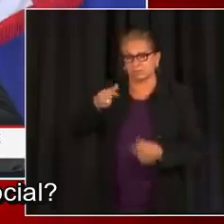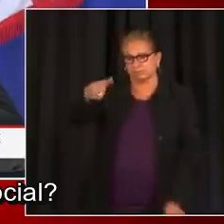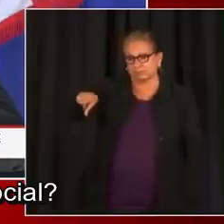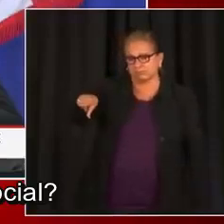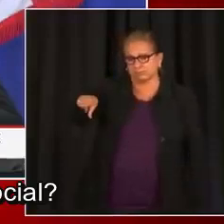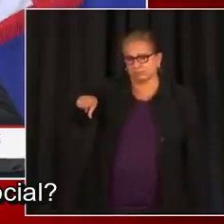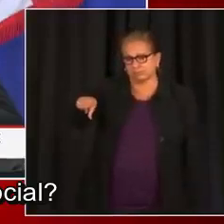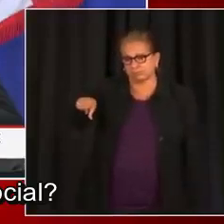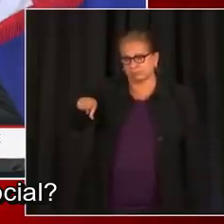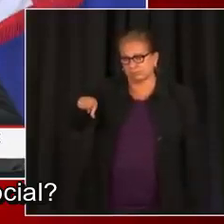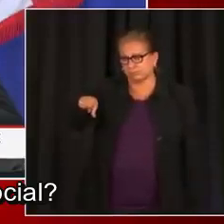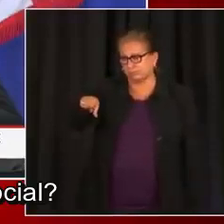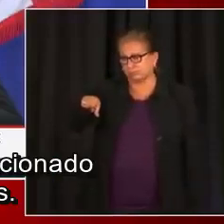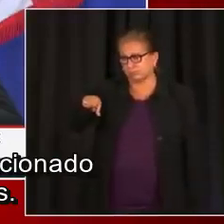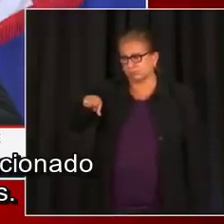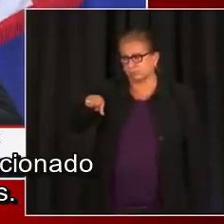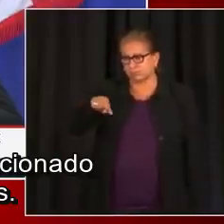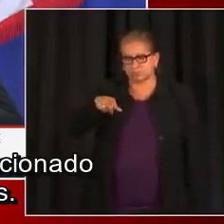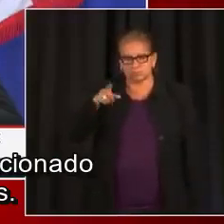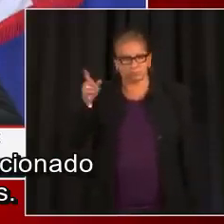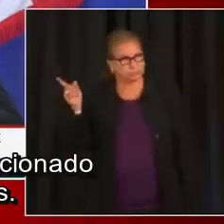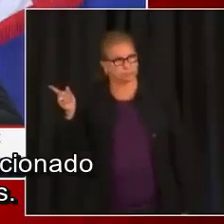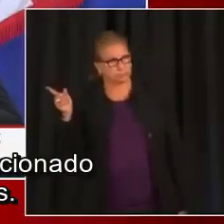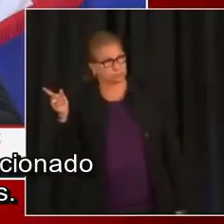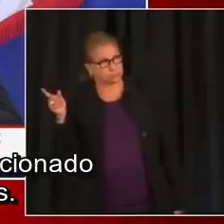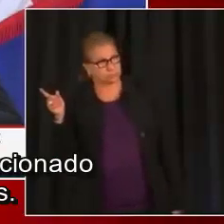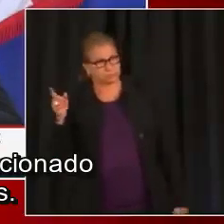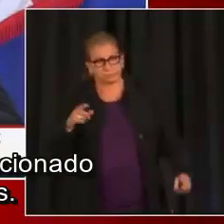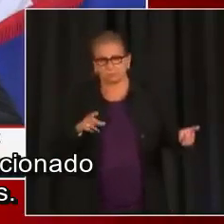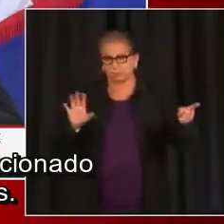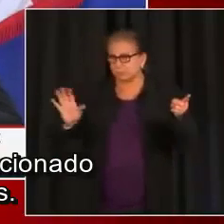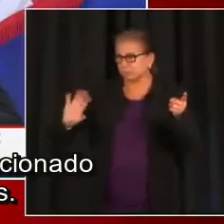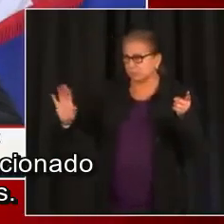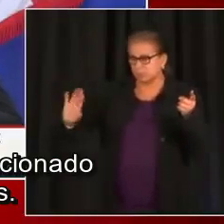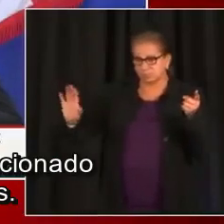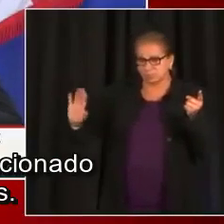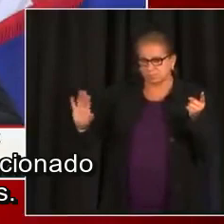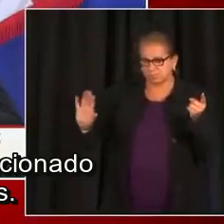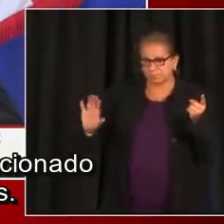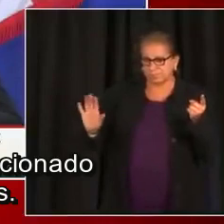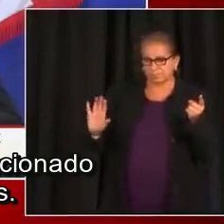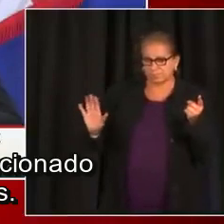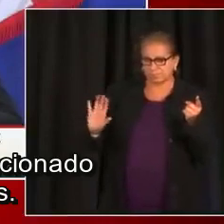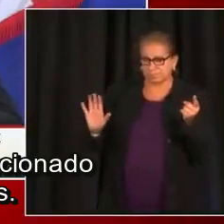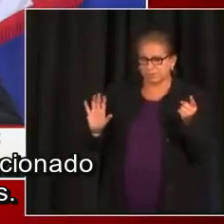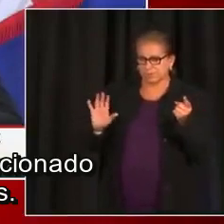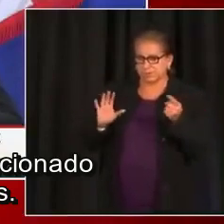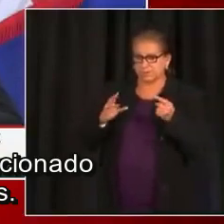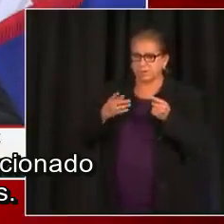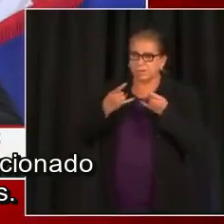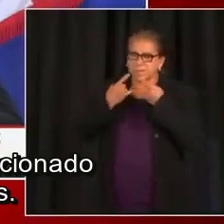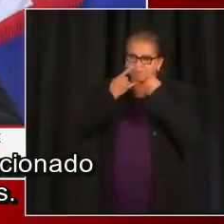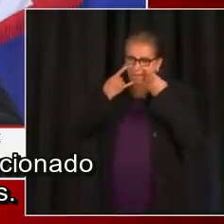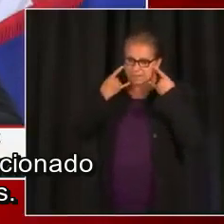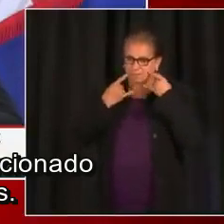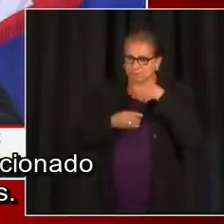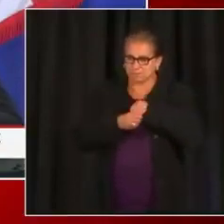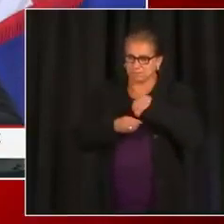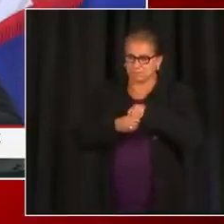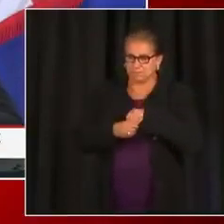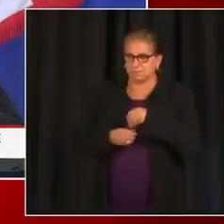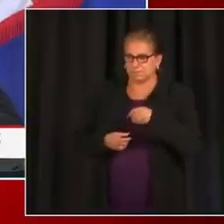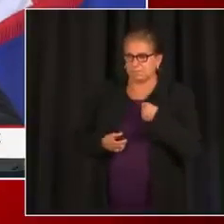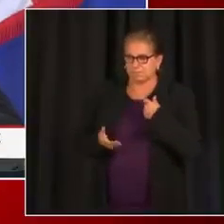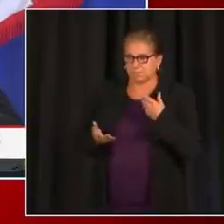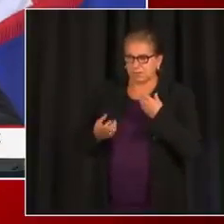¿Y no hay reglas de distancia social? No. Únicamente será el cambio relacionado con la mascarilla en interiores.